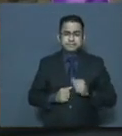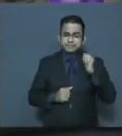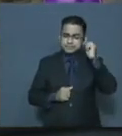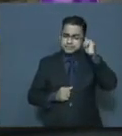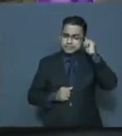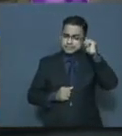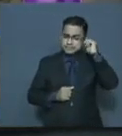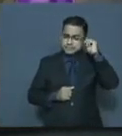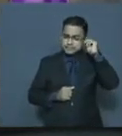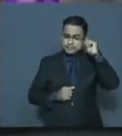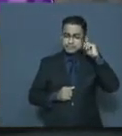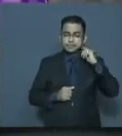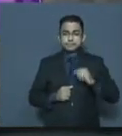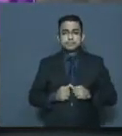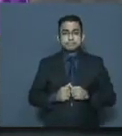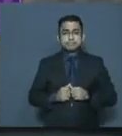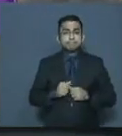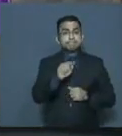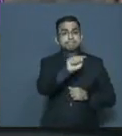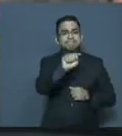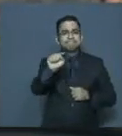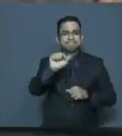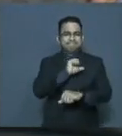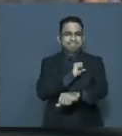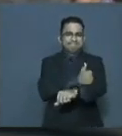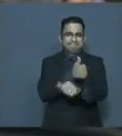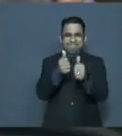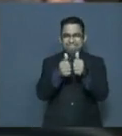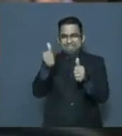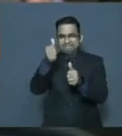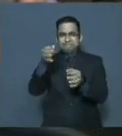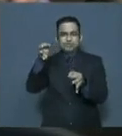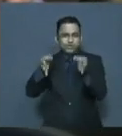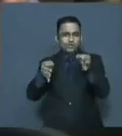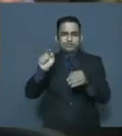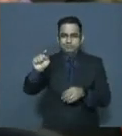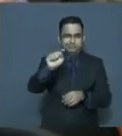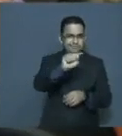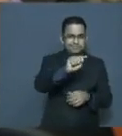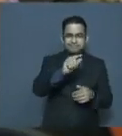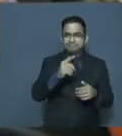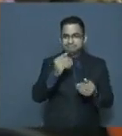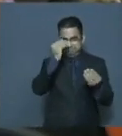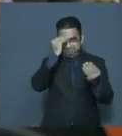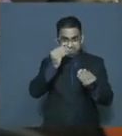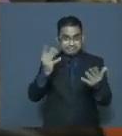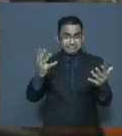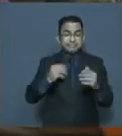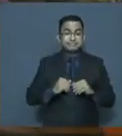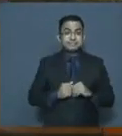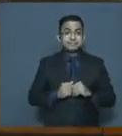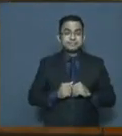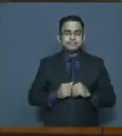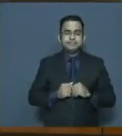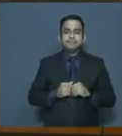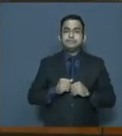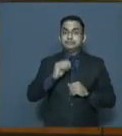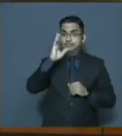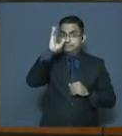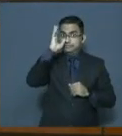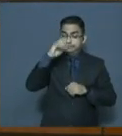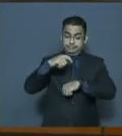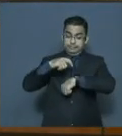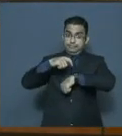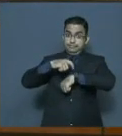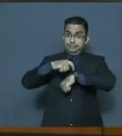Autoridades e integrantes de la comunidad jurídica, conciudadanos, tiempos excepcionales